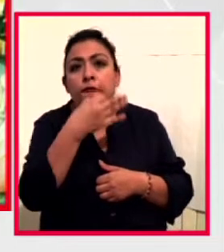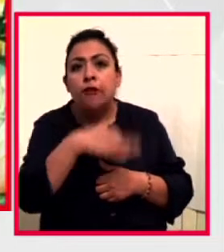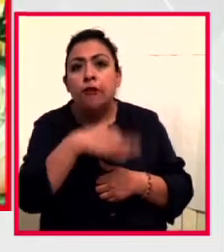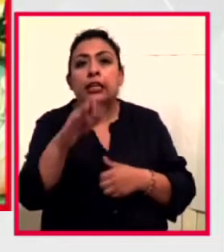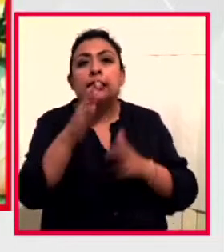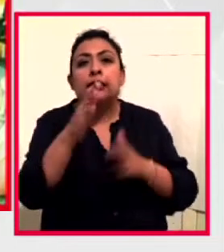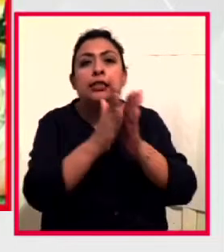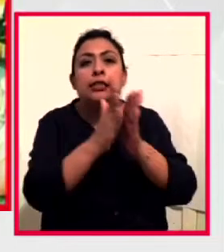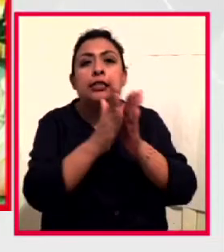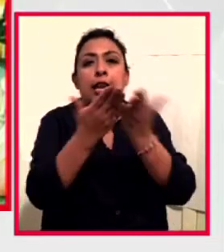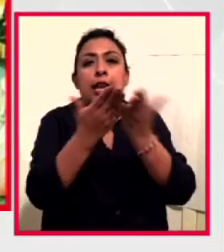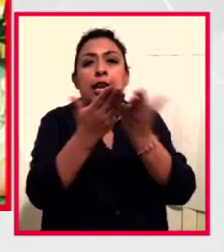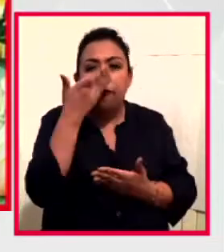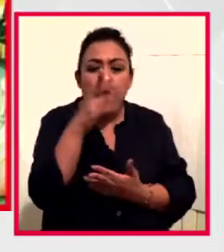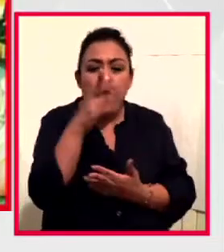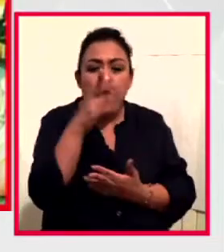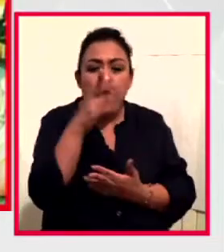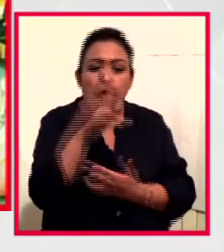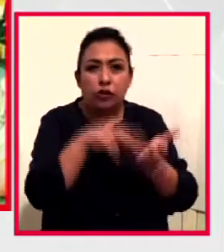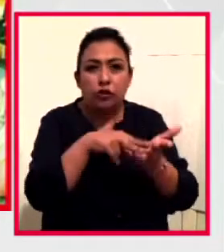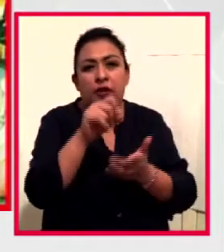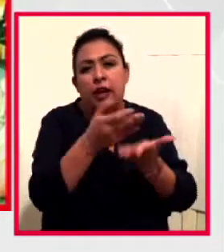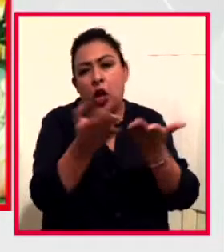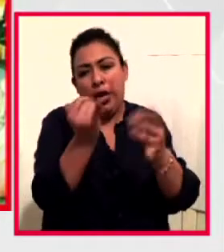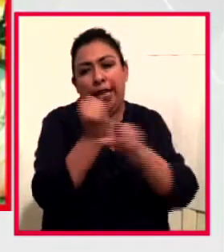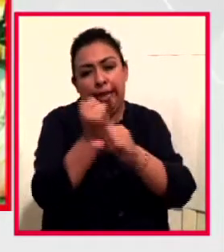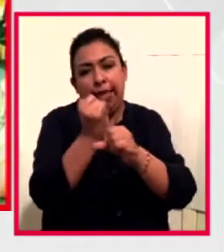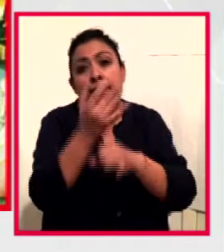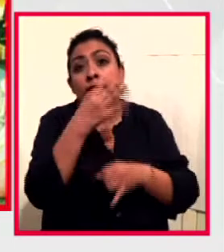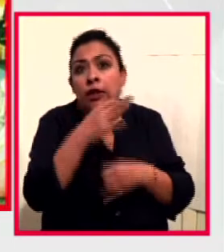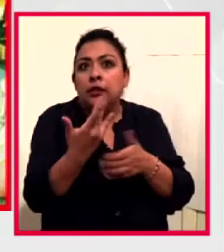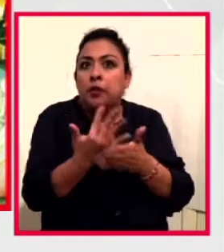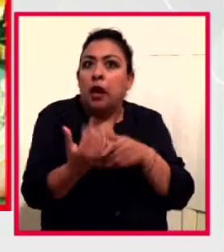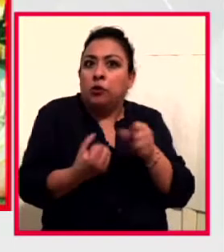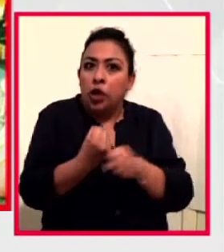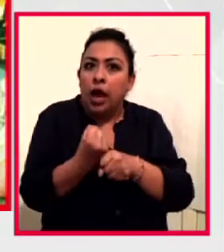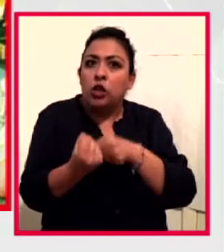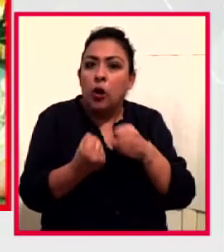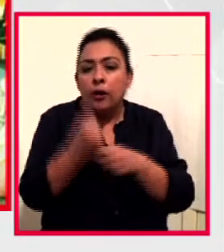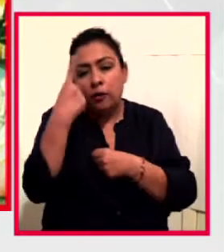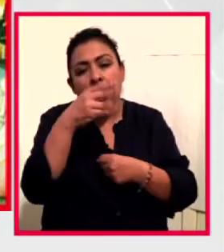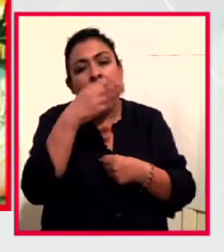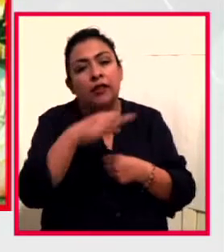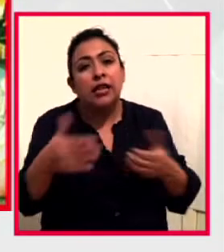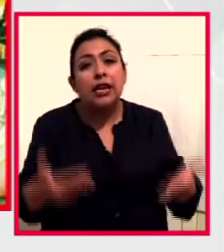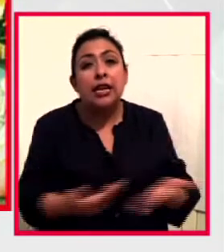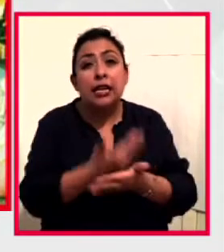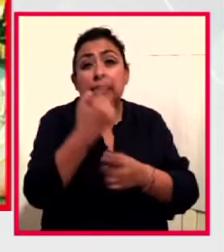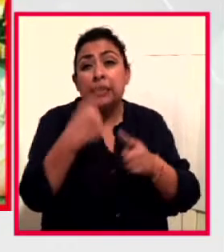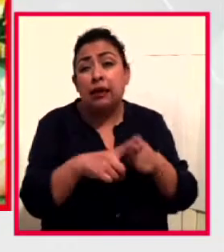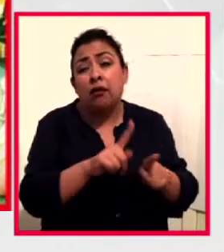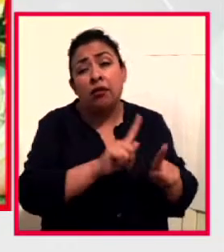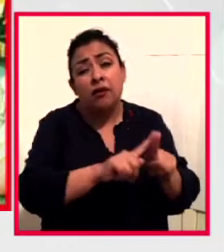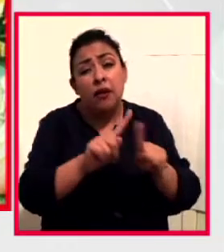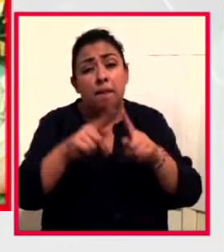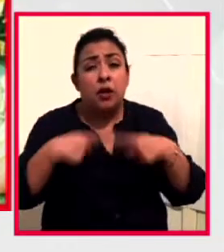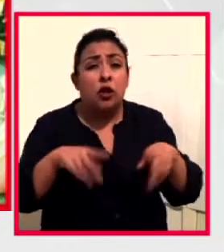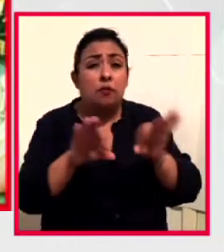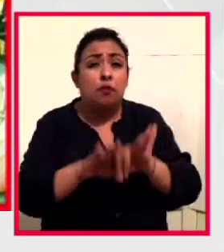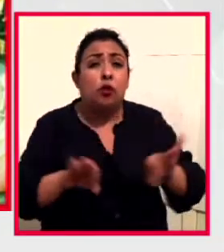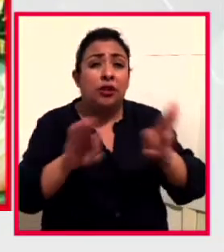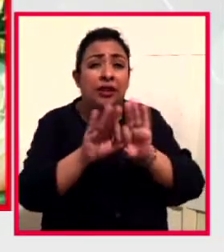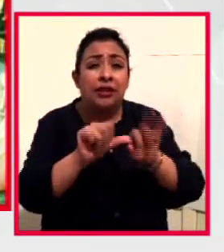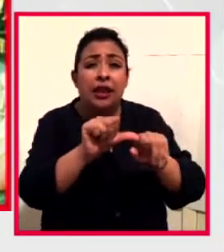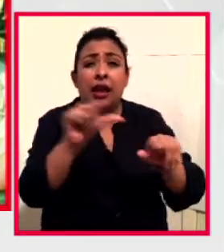2020 de manera virtual, una fiesta que se espera año con año para celebrar el natalicio de grandes, grandes exponentes de la literatura